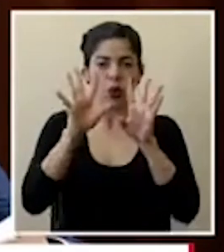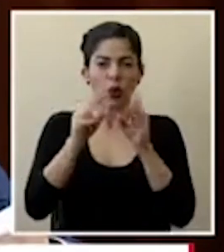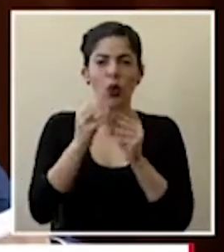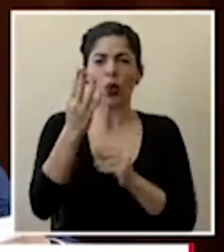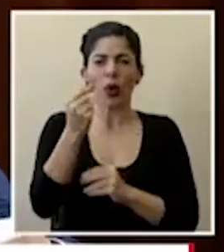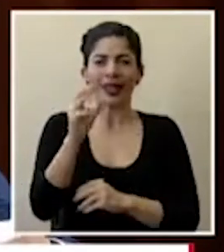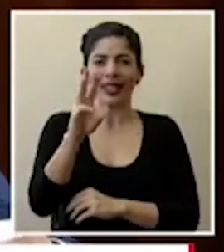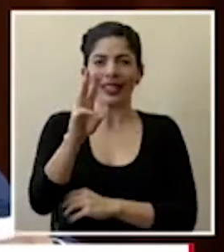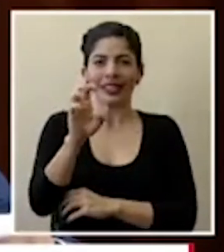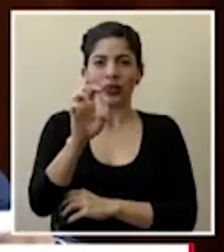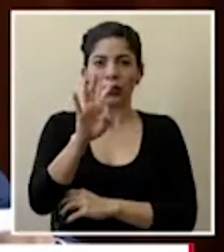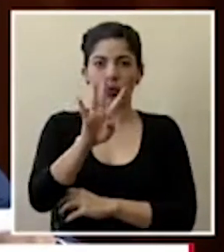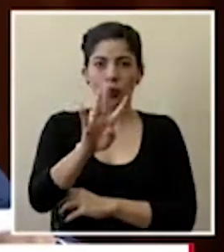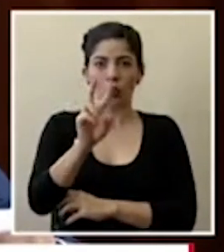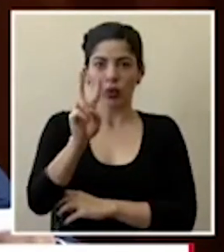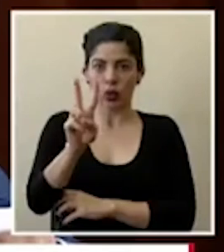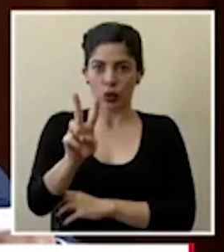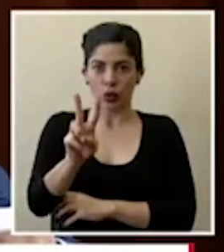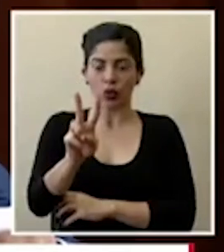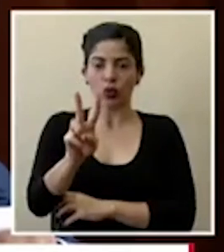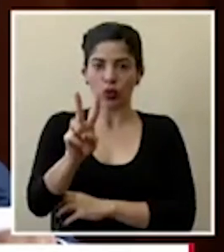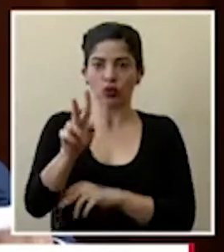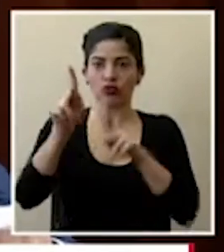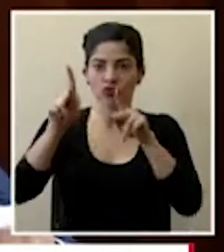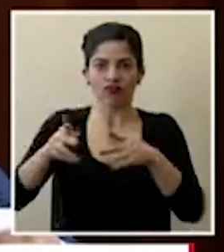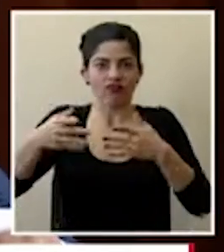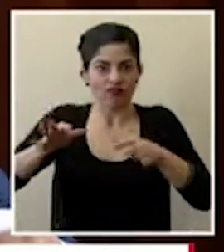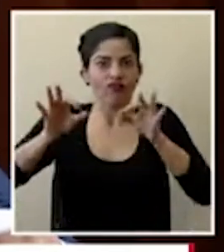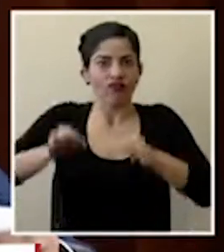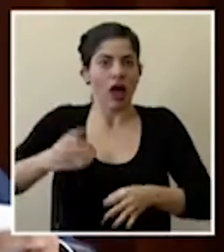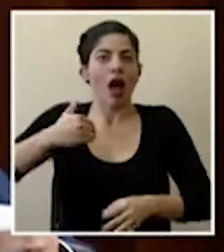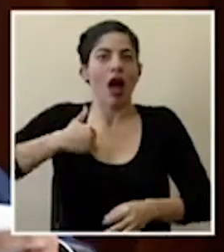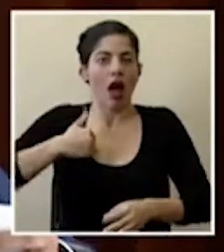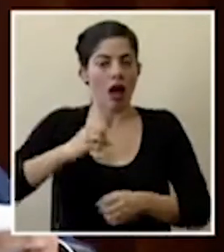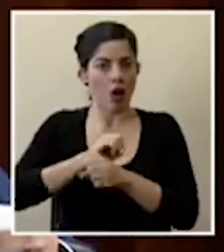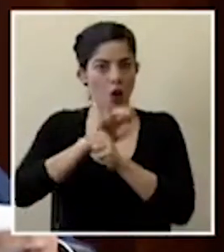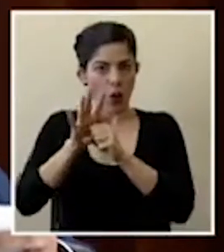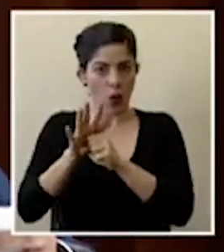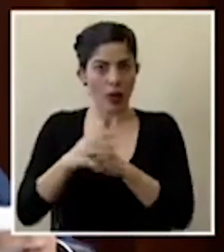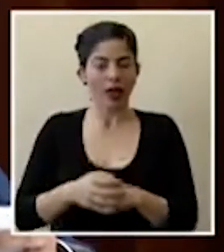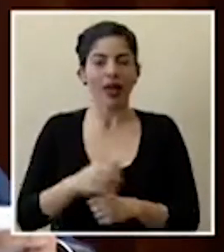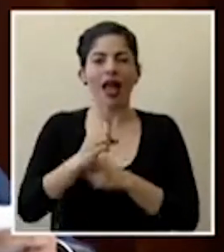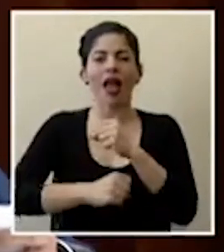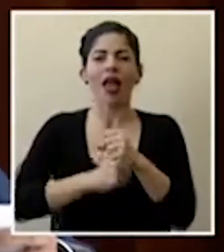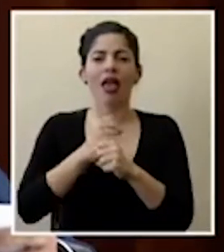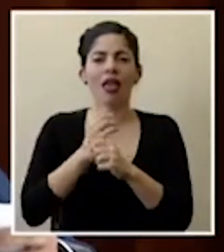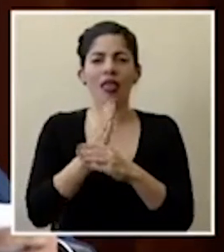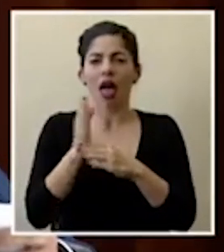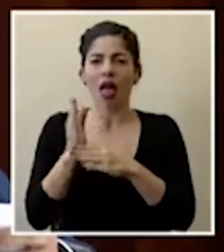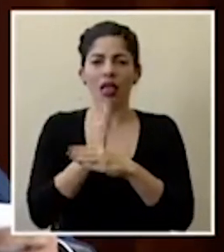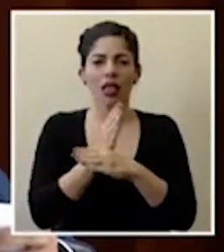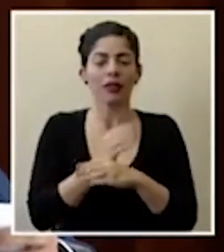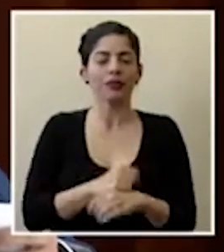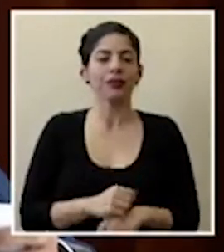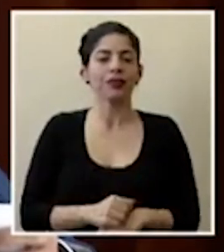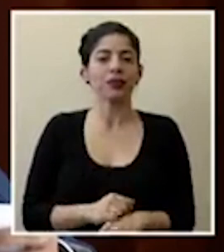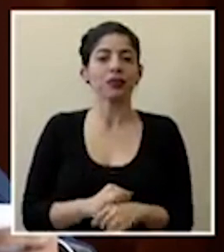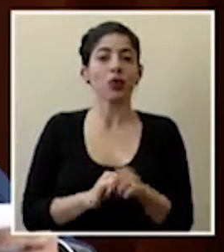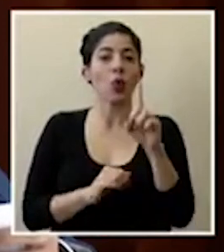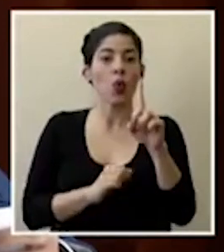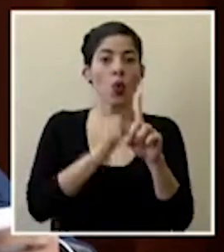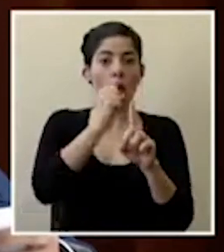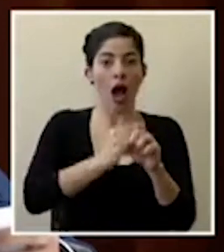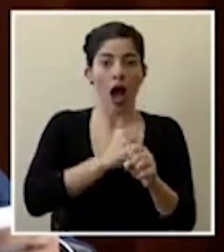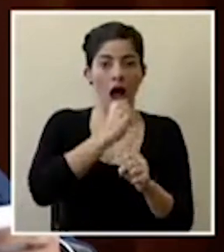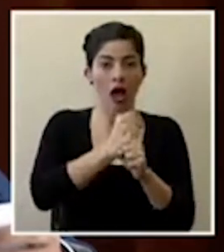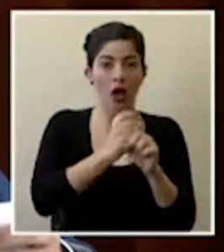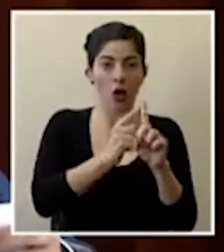642 casos confirmados por kobe 19 con un rango de edad que va desde el año